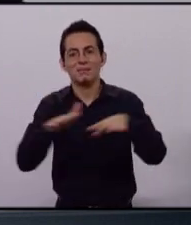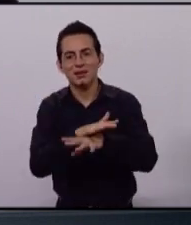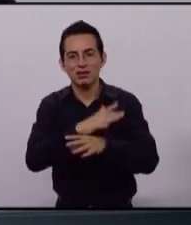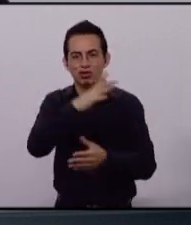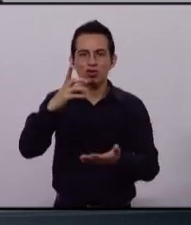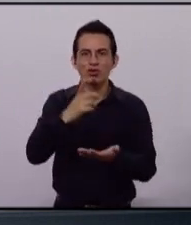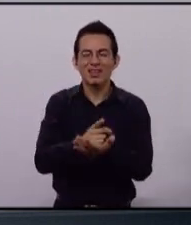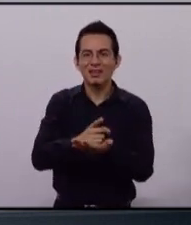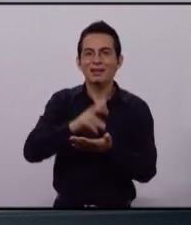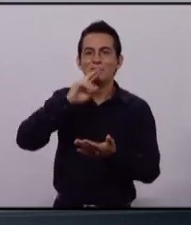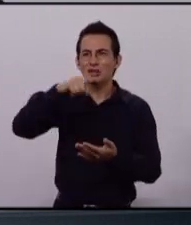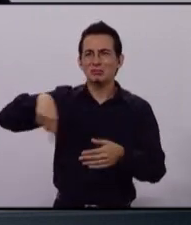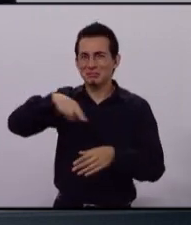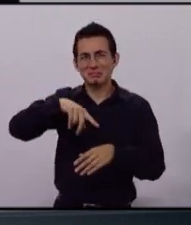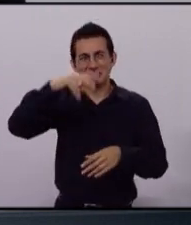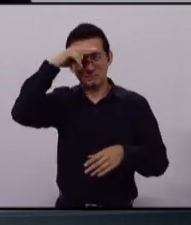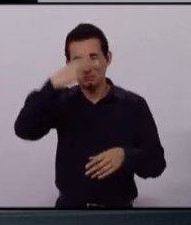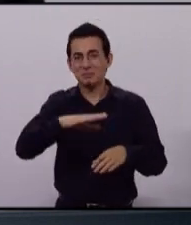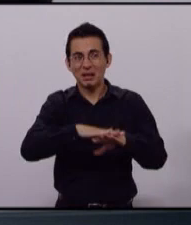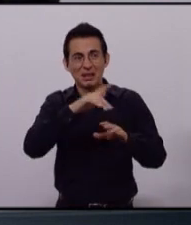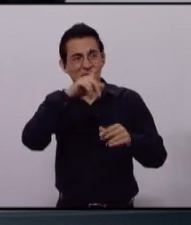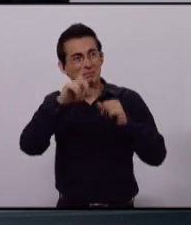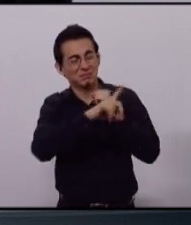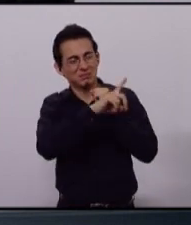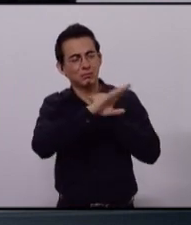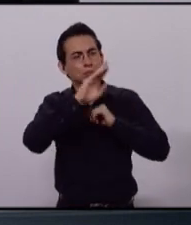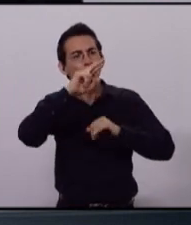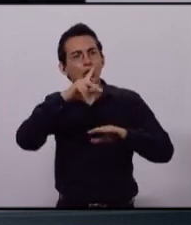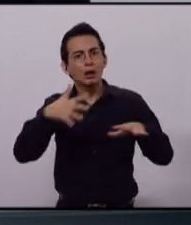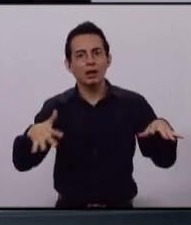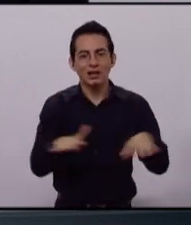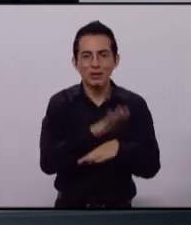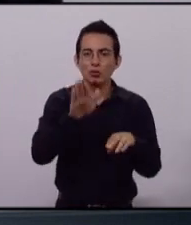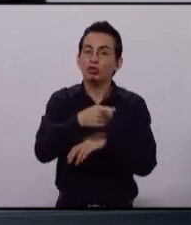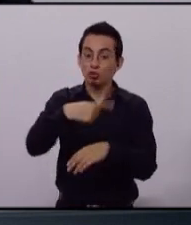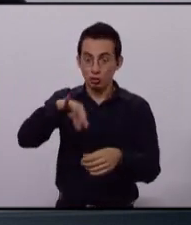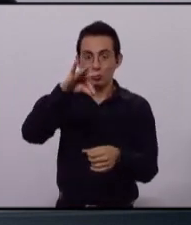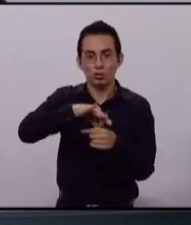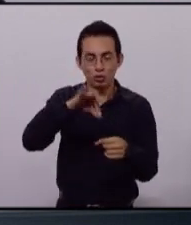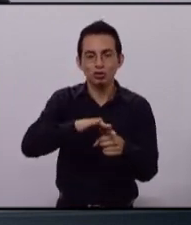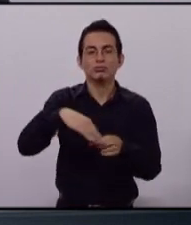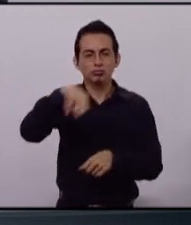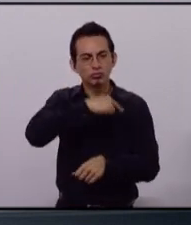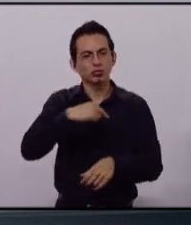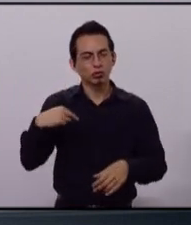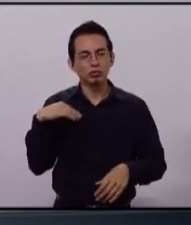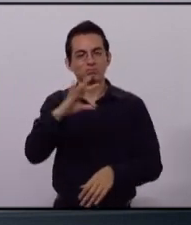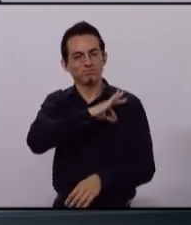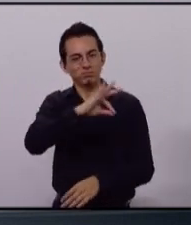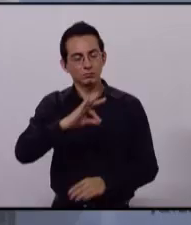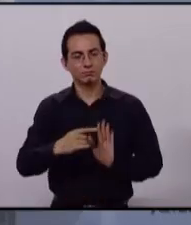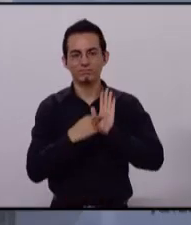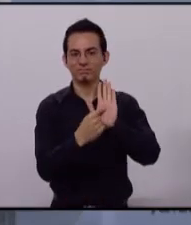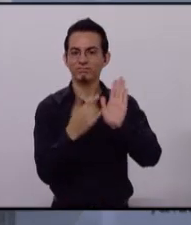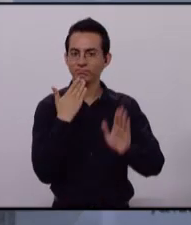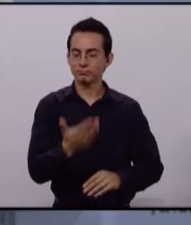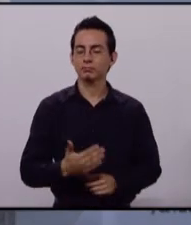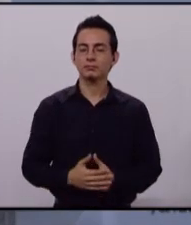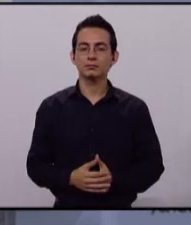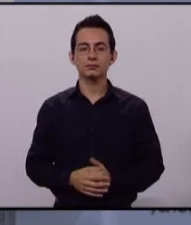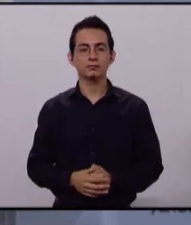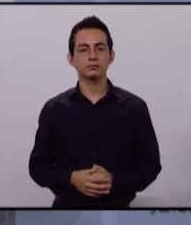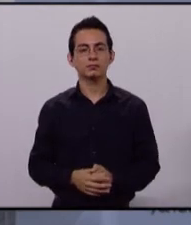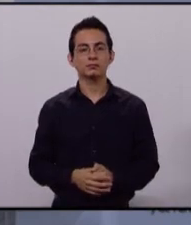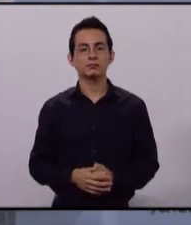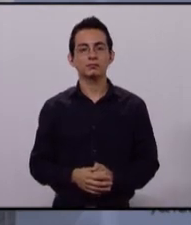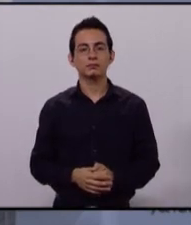De ser la urbe más peligrosa y violenta, ha sido la mejor ciudad. Atrévete a votar por los que sí hemos podido dar resultados. Le